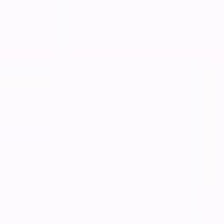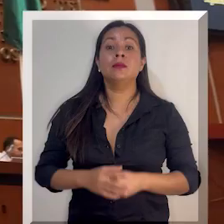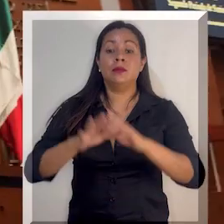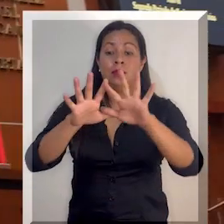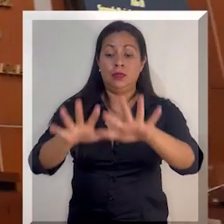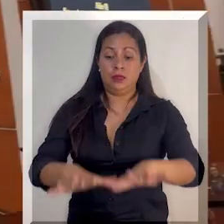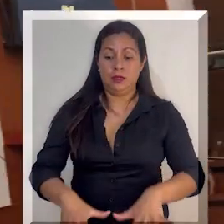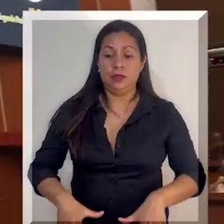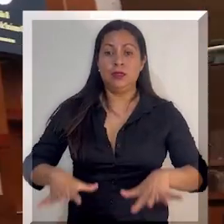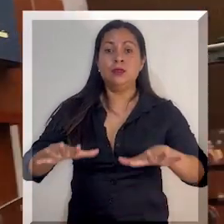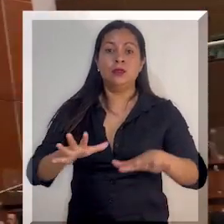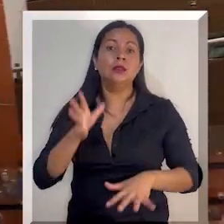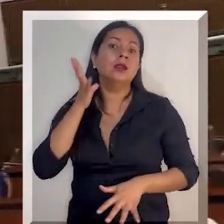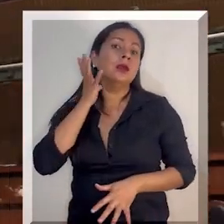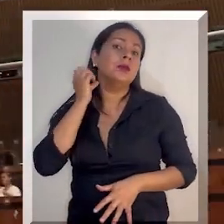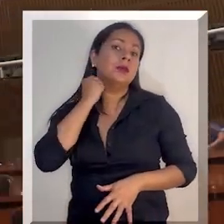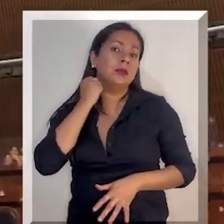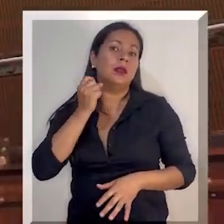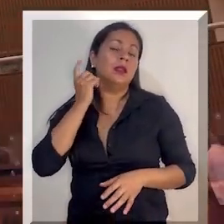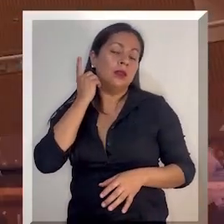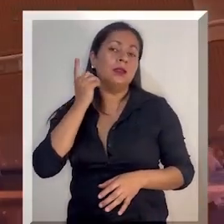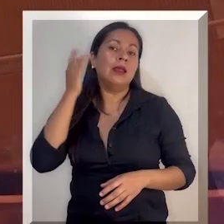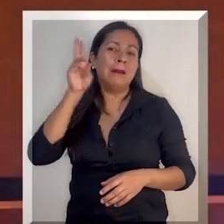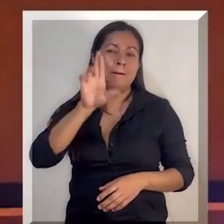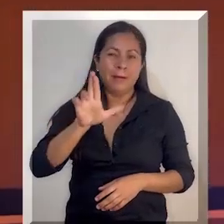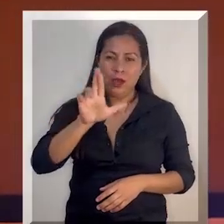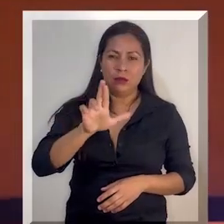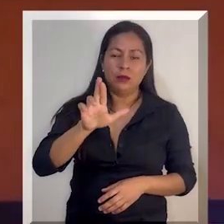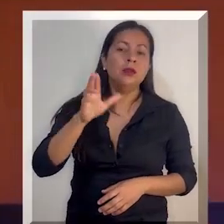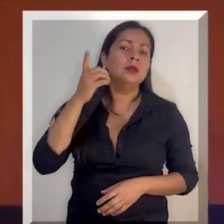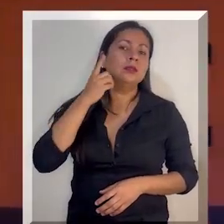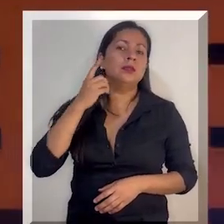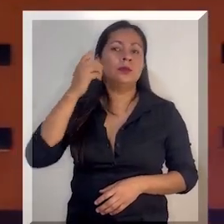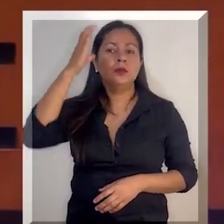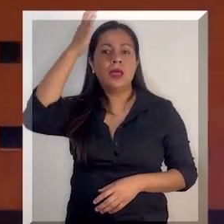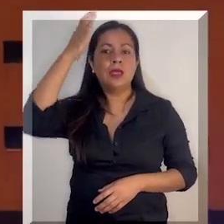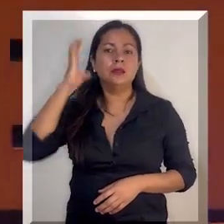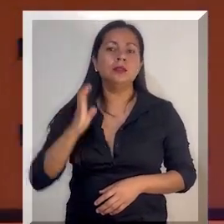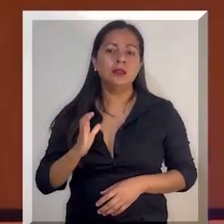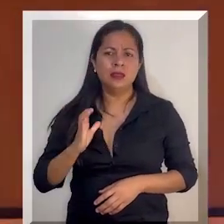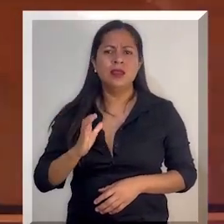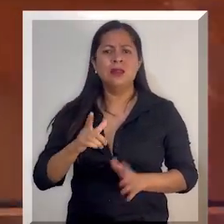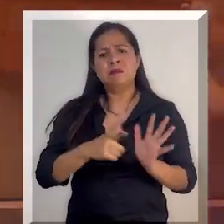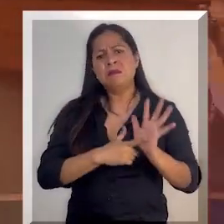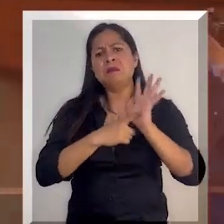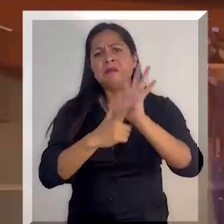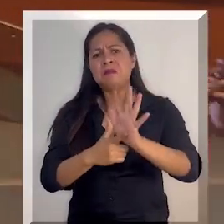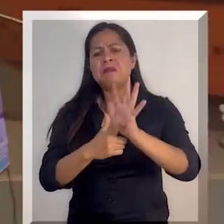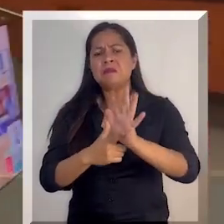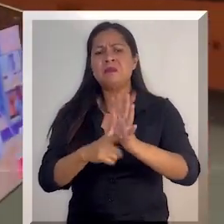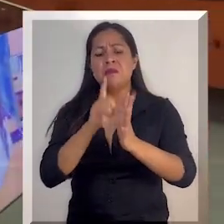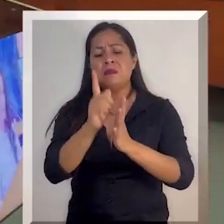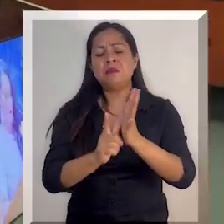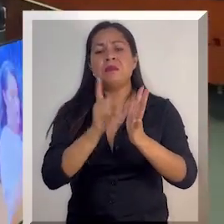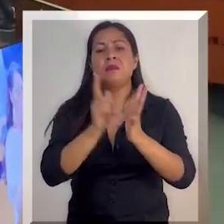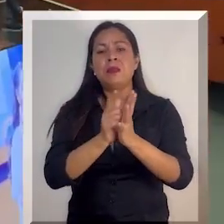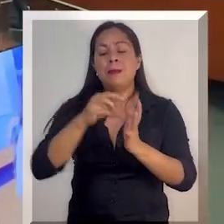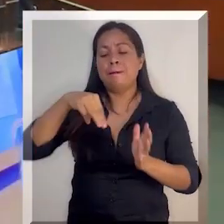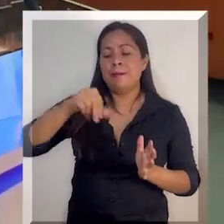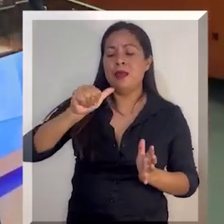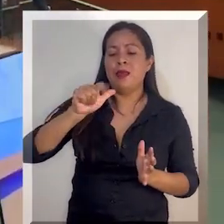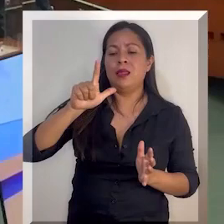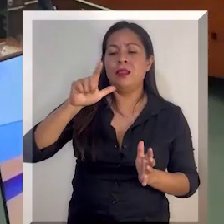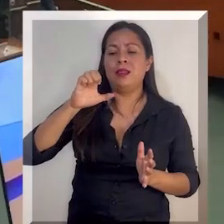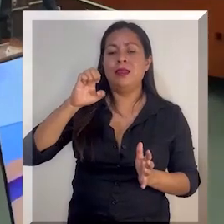En la sesión ordinaria del Congreso del Estado de este martes, la diputada Citlal y Calixto Jiménez presentó la iniciativa de Ley